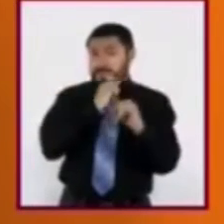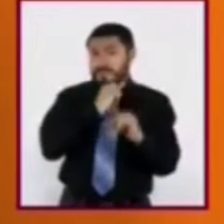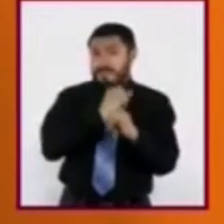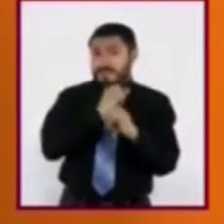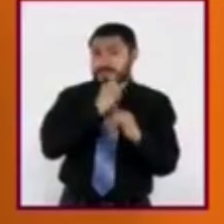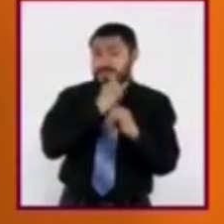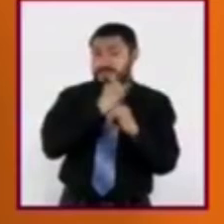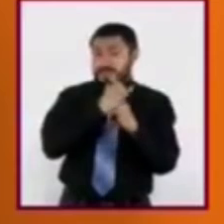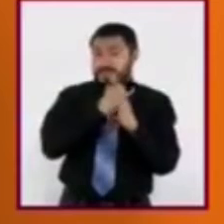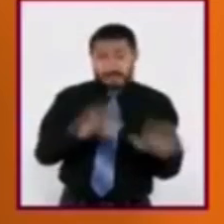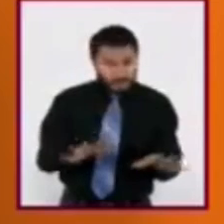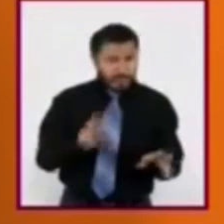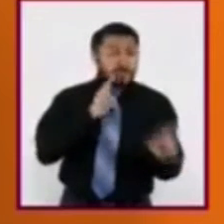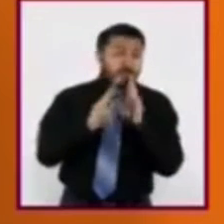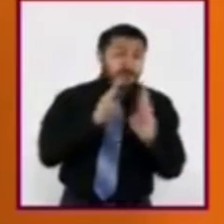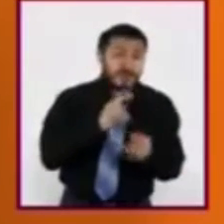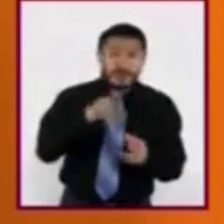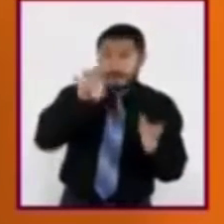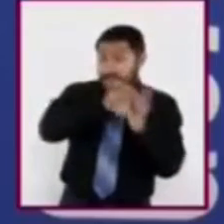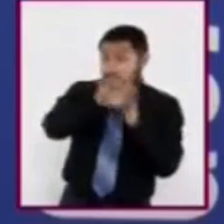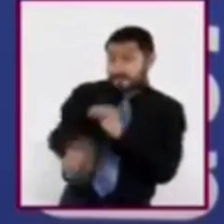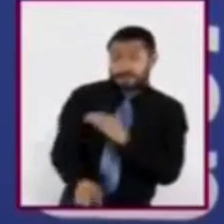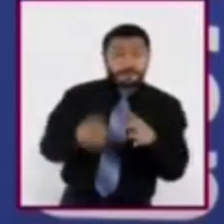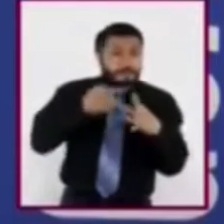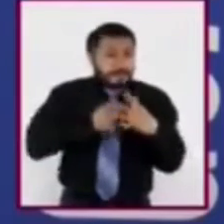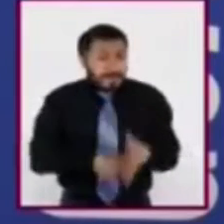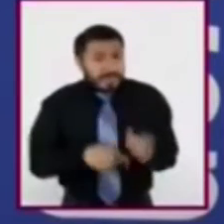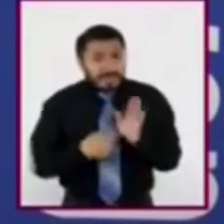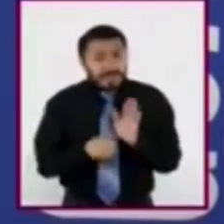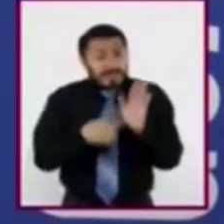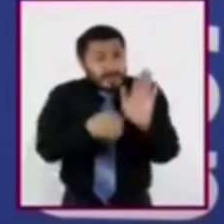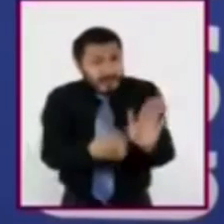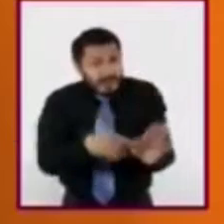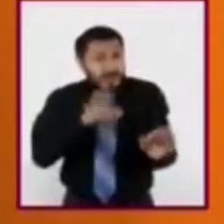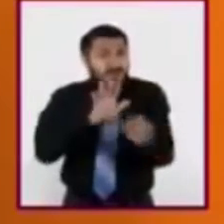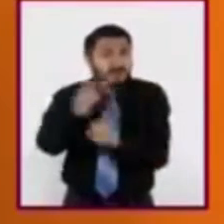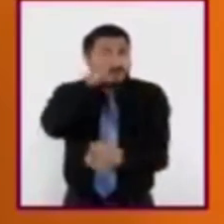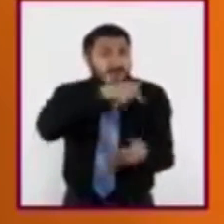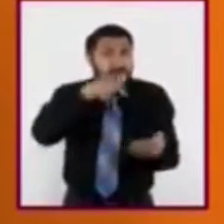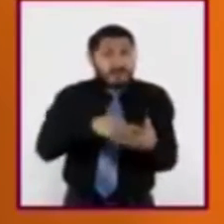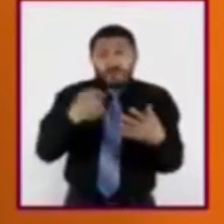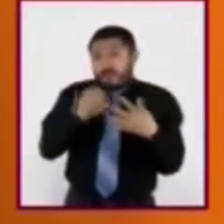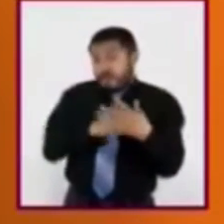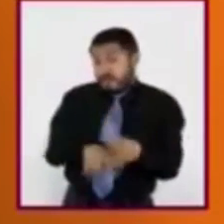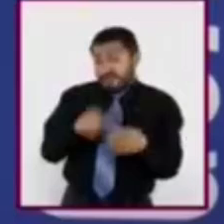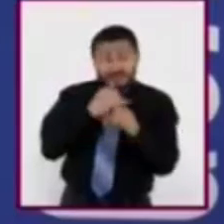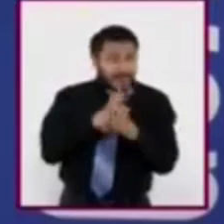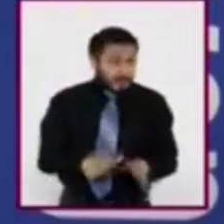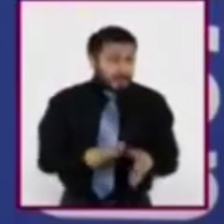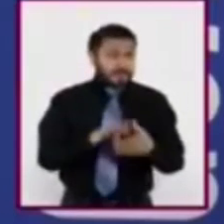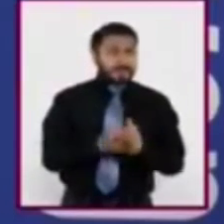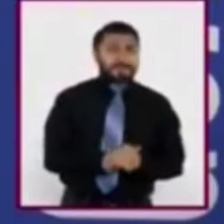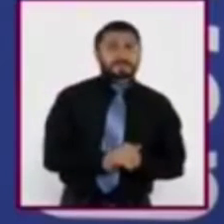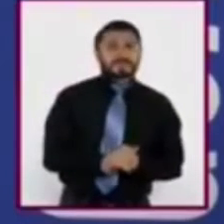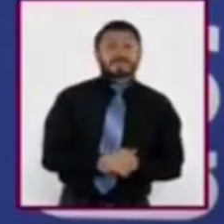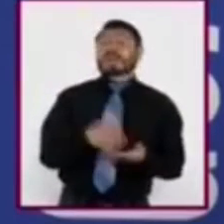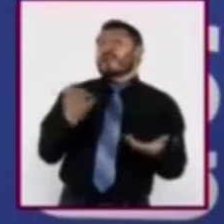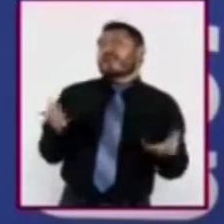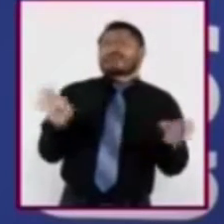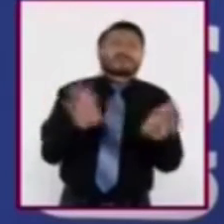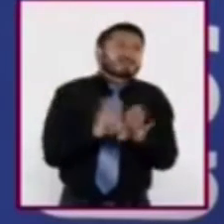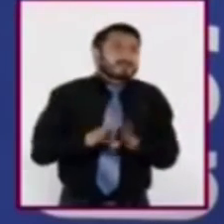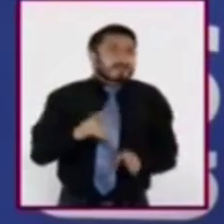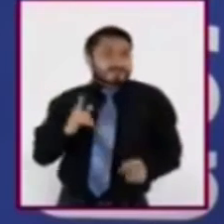la nota inicia señalando el nombre de la agencia y dándole crédito por la información. Maestro, ¿y cómo